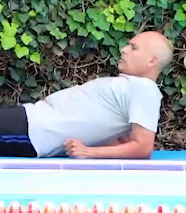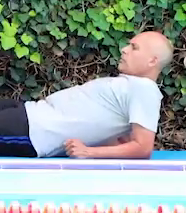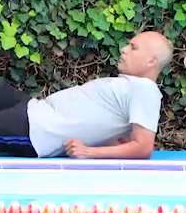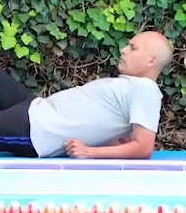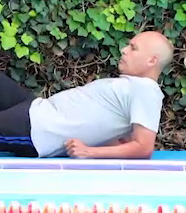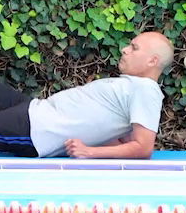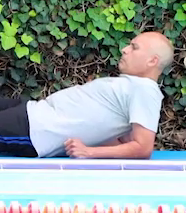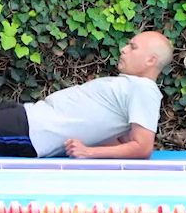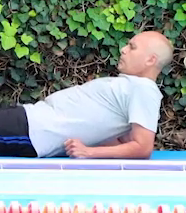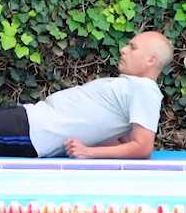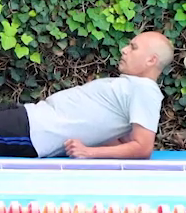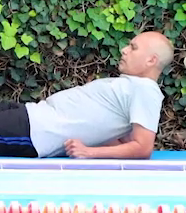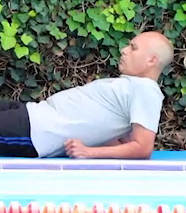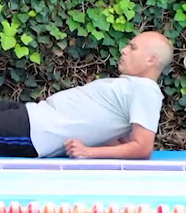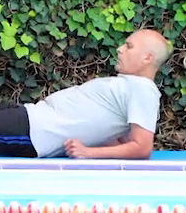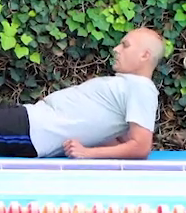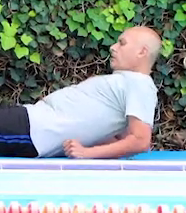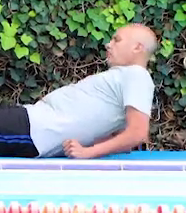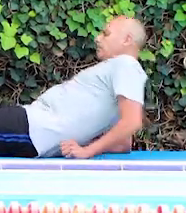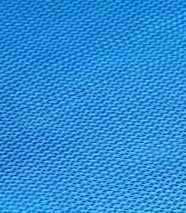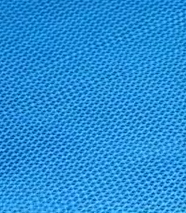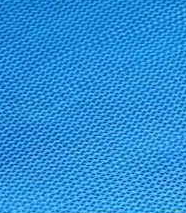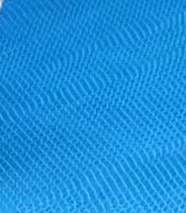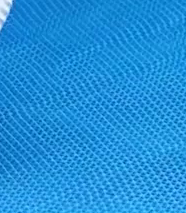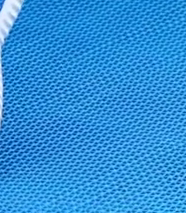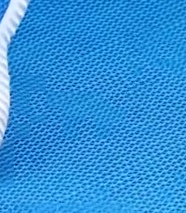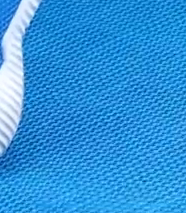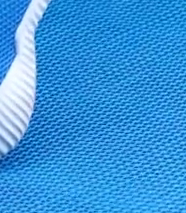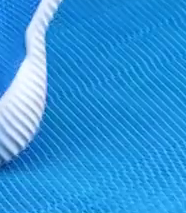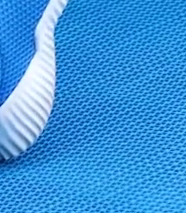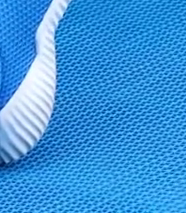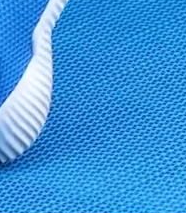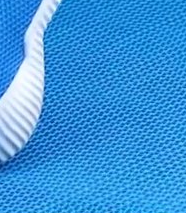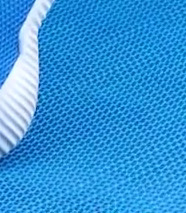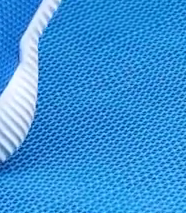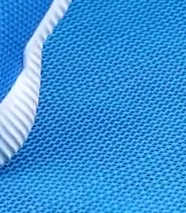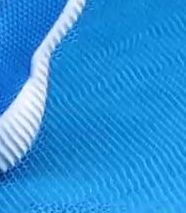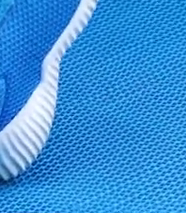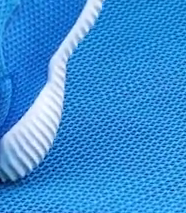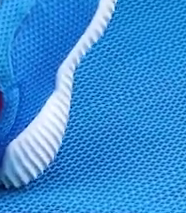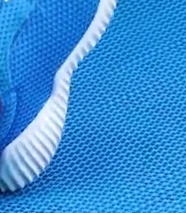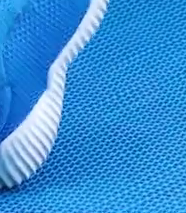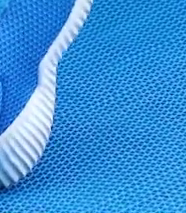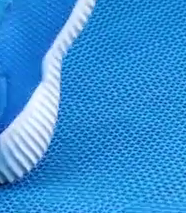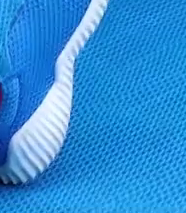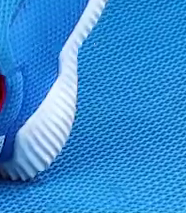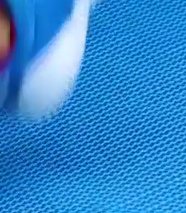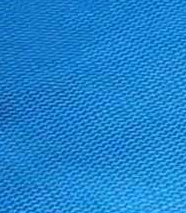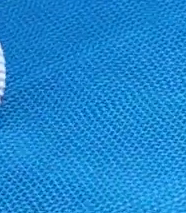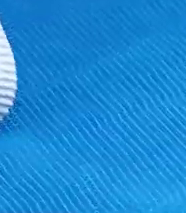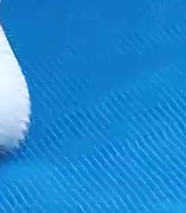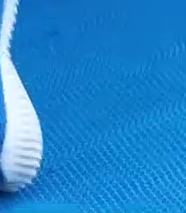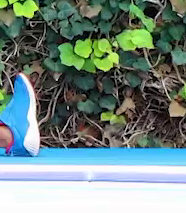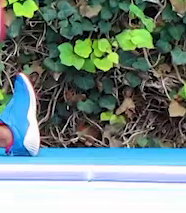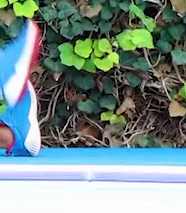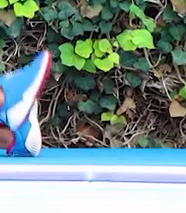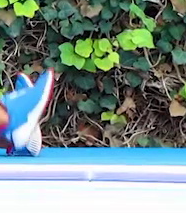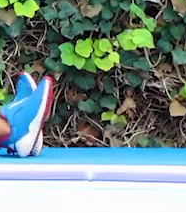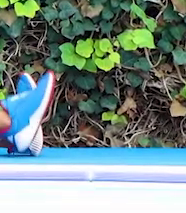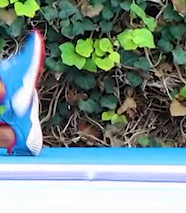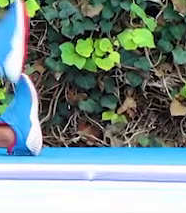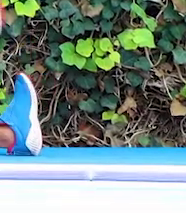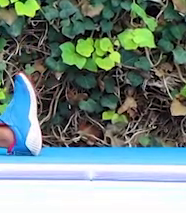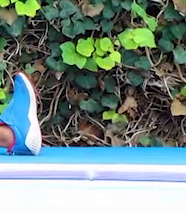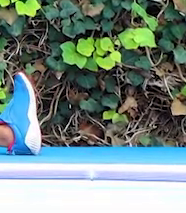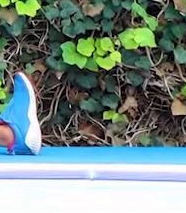Aprieta el estómago. Perfecto. Muy bien, Jair. Vamos a hacer cinco repeticiones por pierna. Una, elevación de la pierna derecha cinco